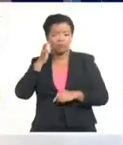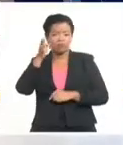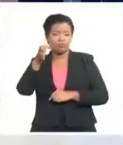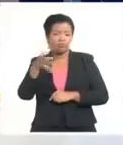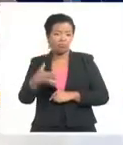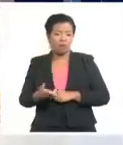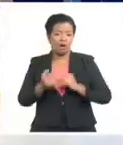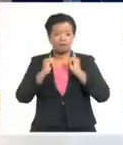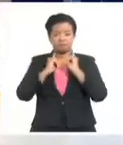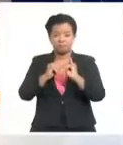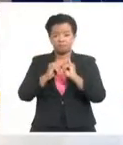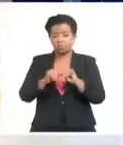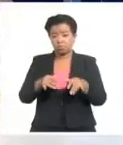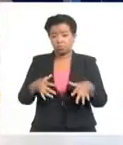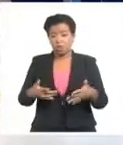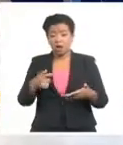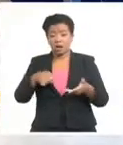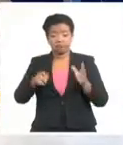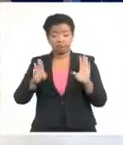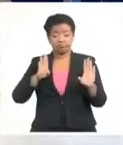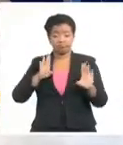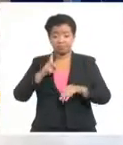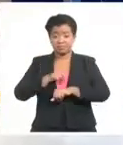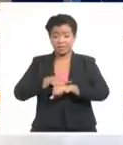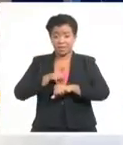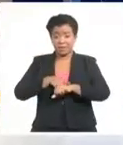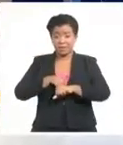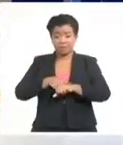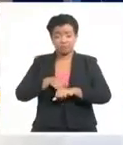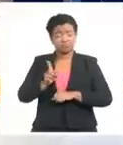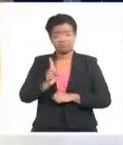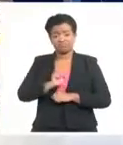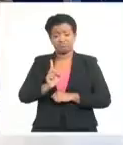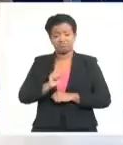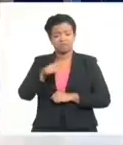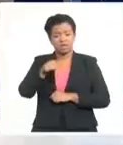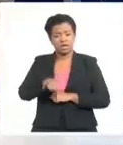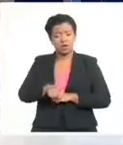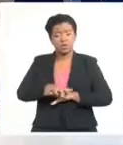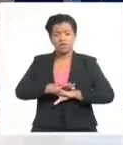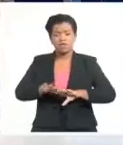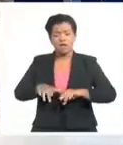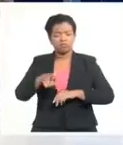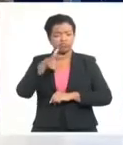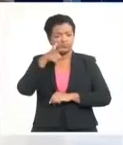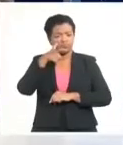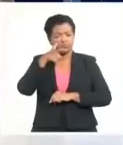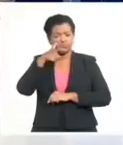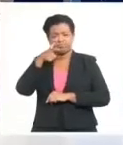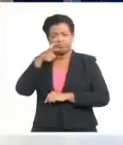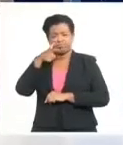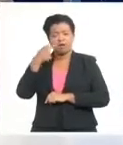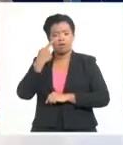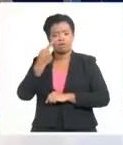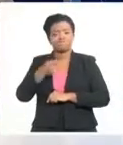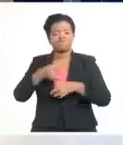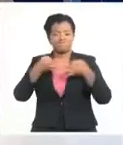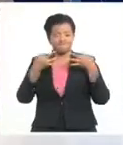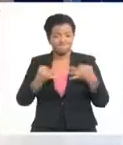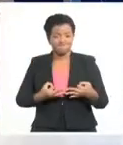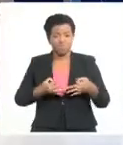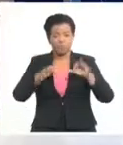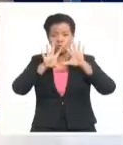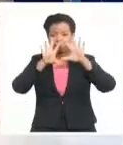pronósticos a mediano y largo plazo, ni de tímidas tendencias. No, ya estamos observando pasos concretos que